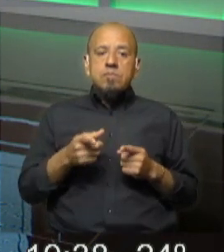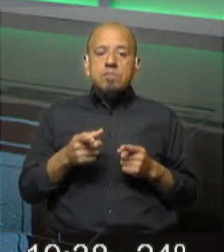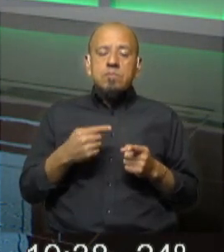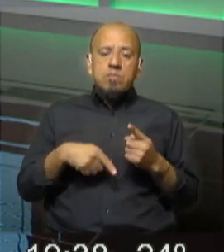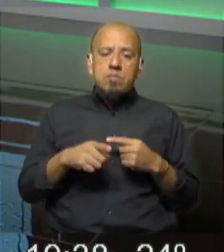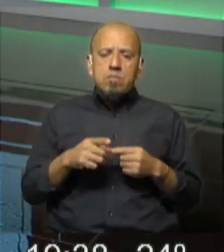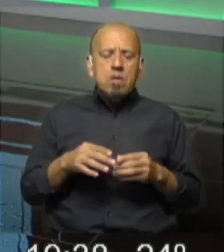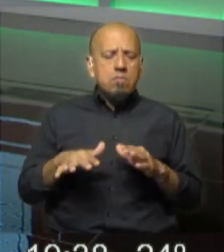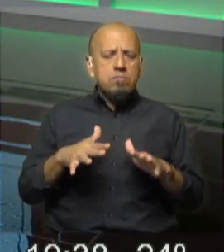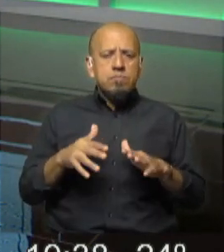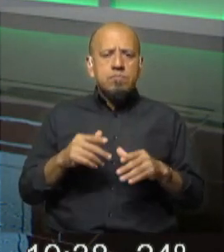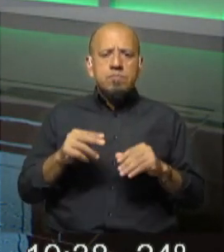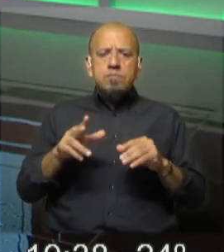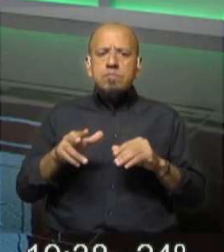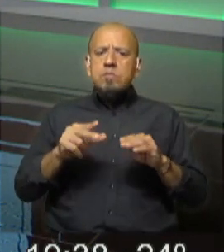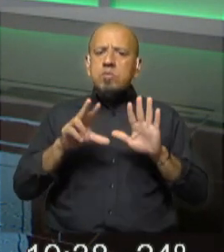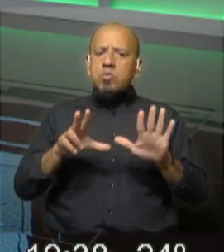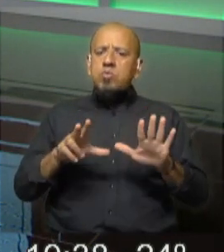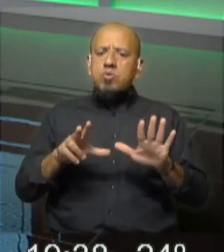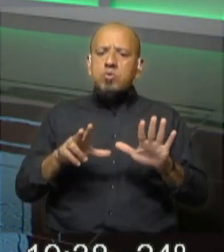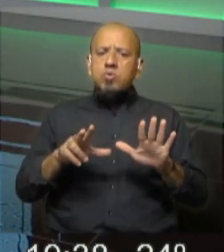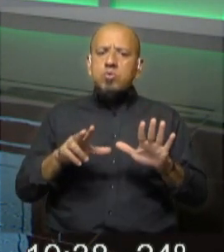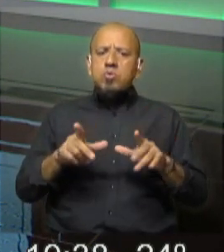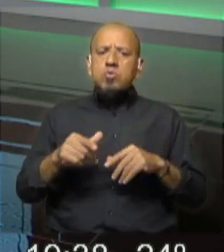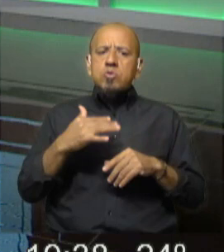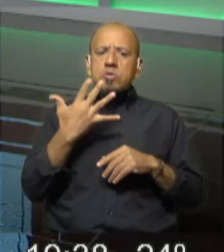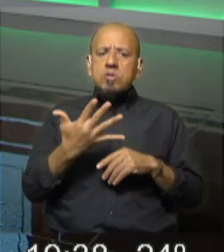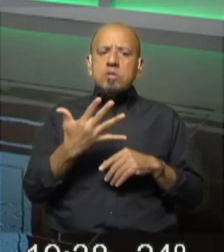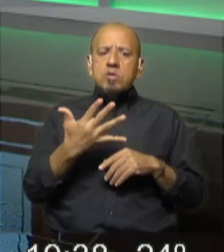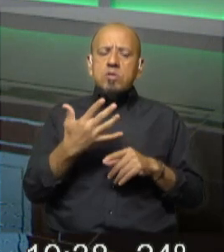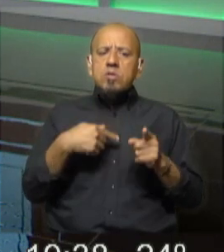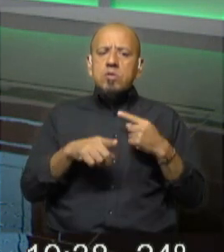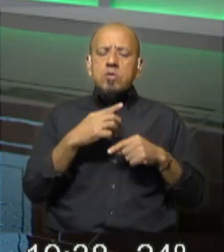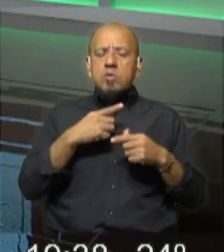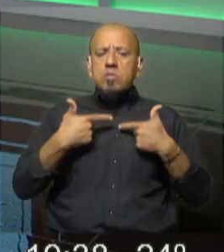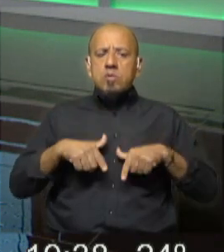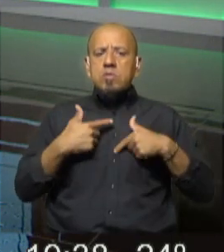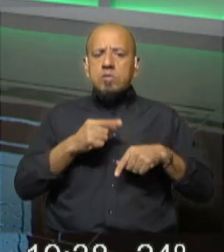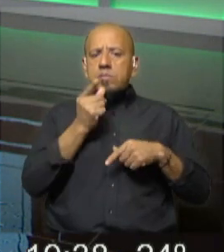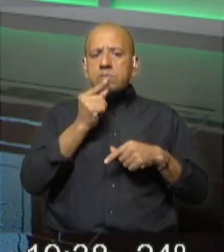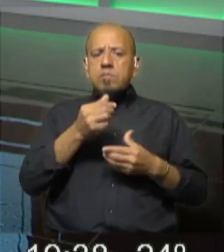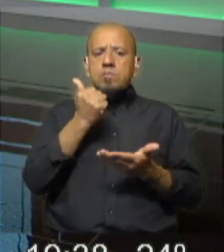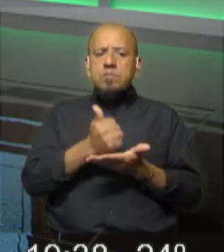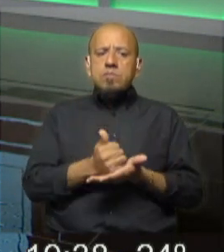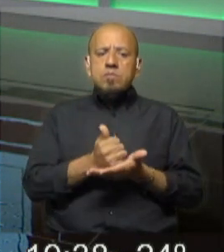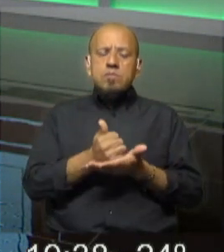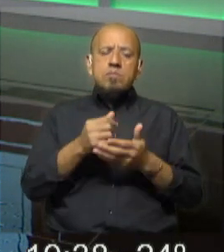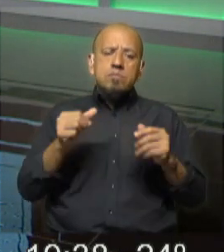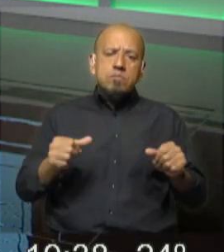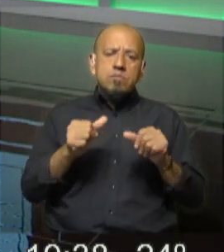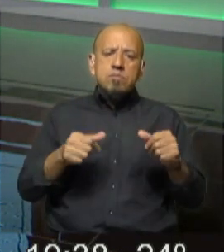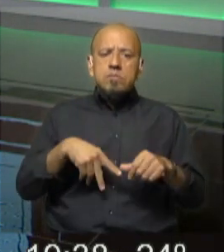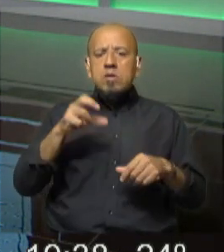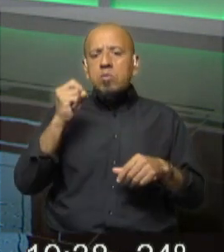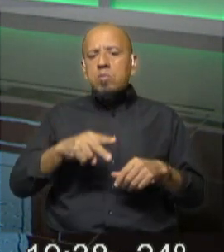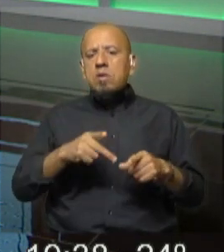por lo menos a 8 y se habían consumado 5 en unos pocos días y el Ministerio del Interior estuvo ahí hizo un plan